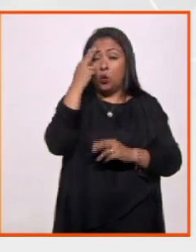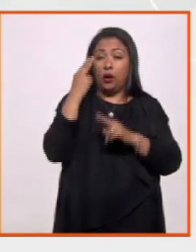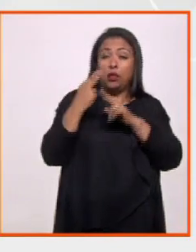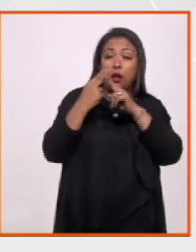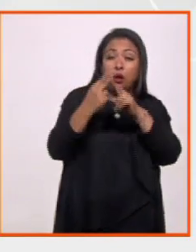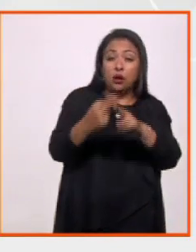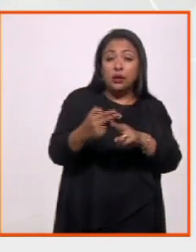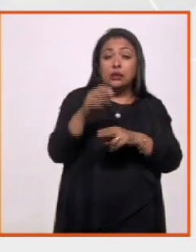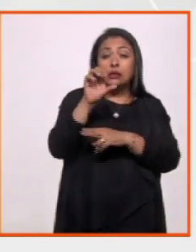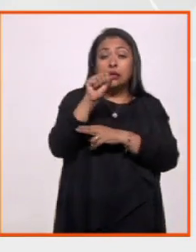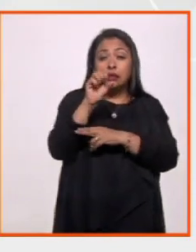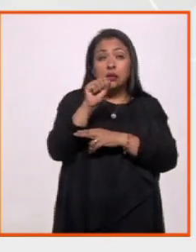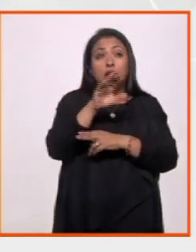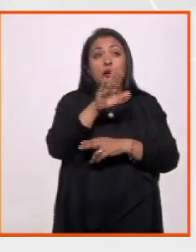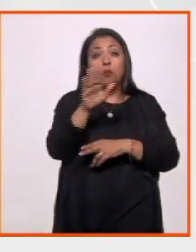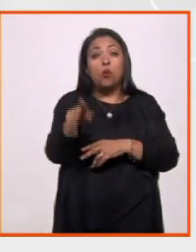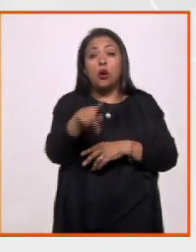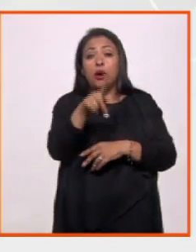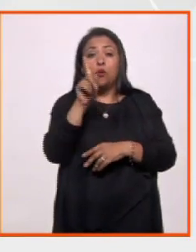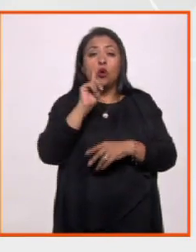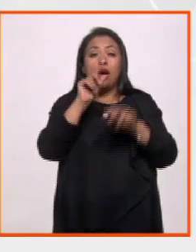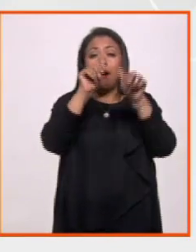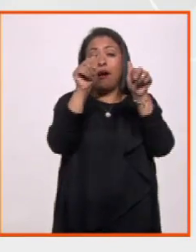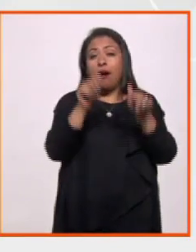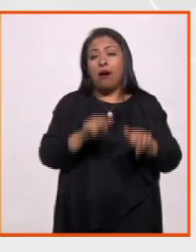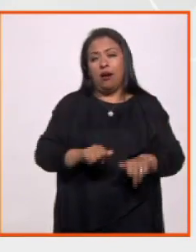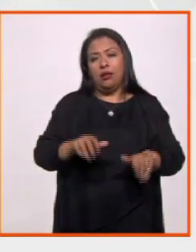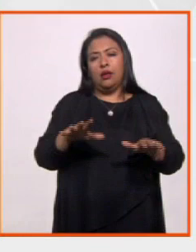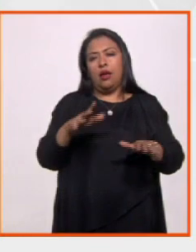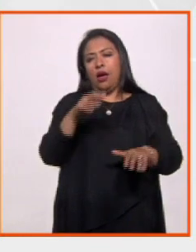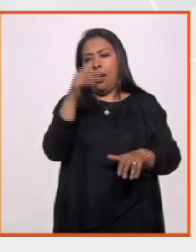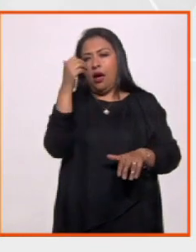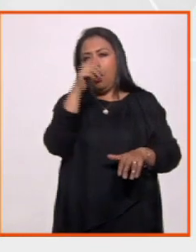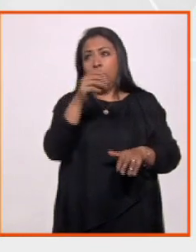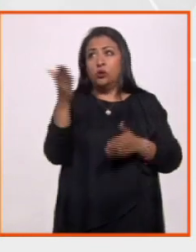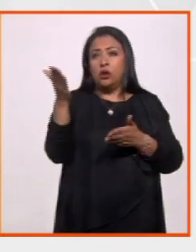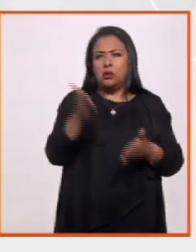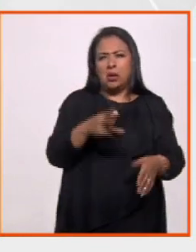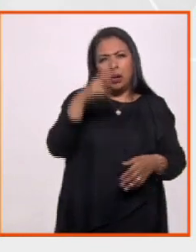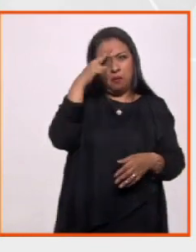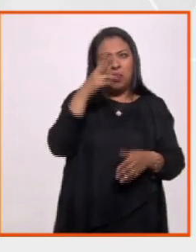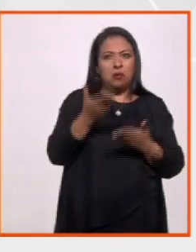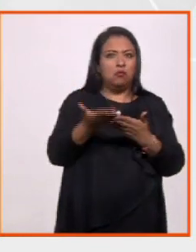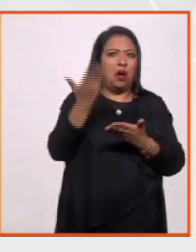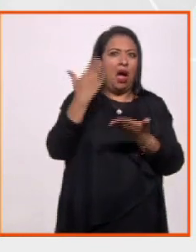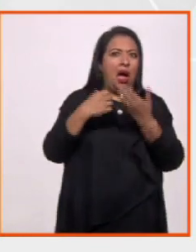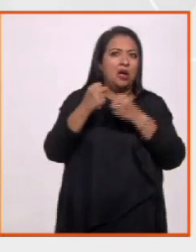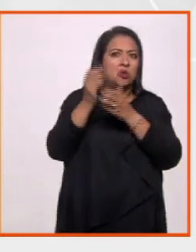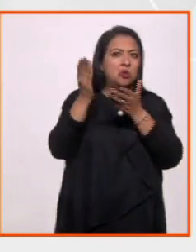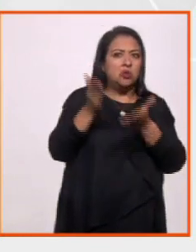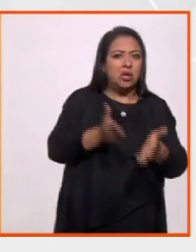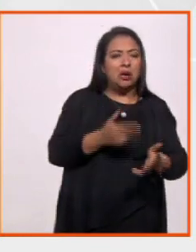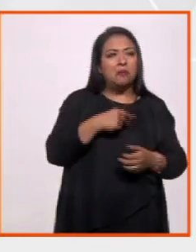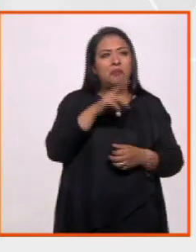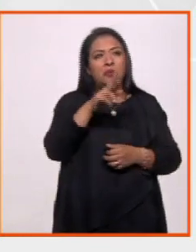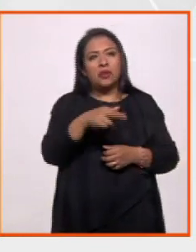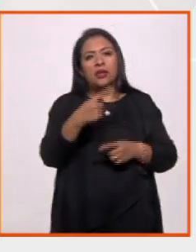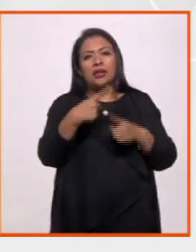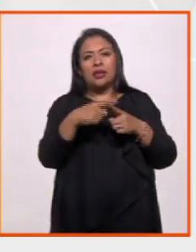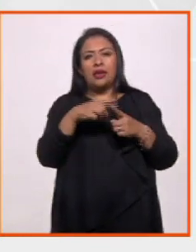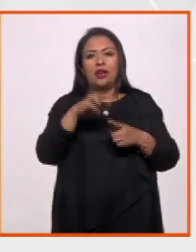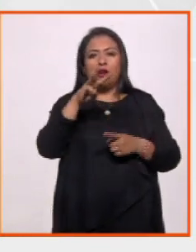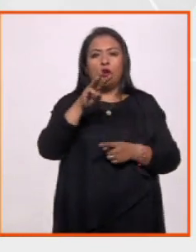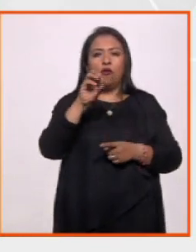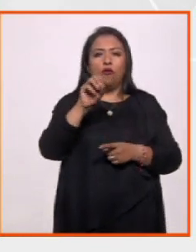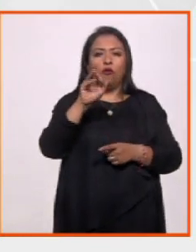60 el deceso del artista austríaco que llegó a México hace ya algunos años, Laura. Obviamente se trata de Volkan